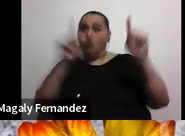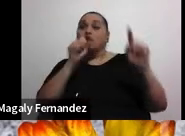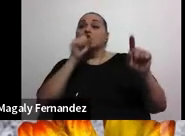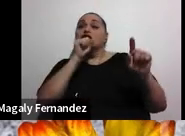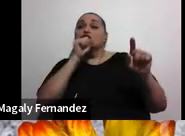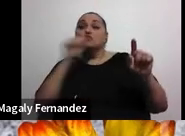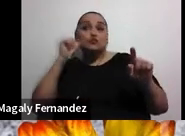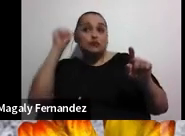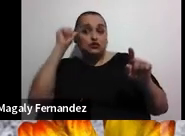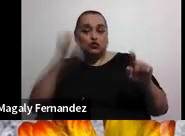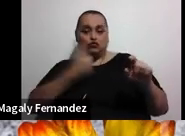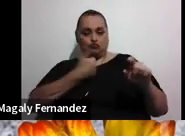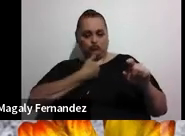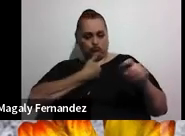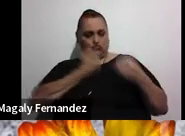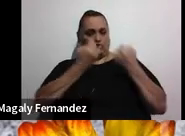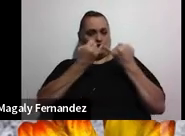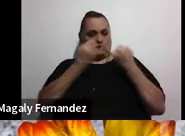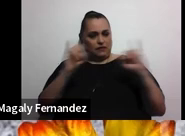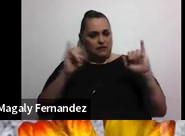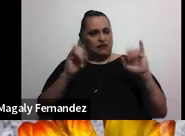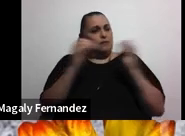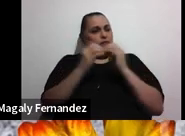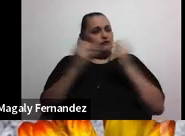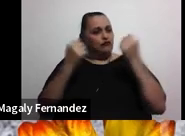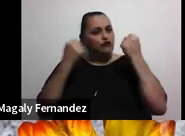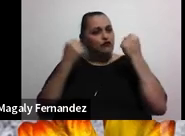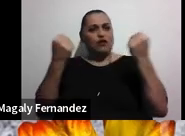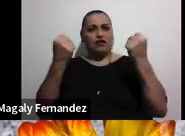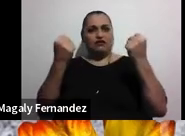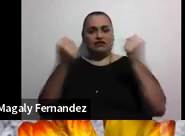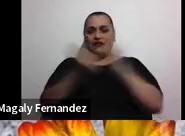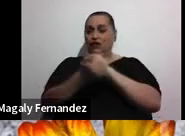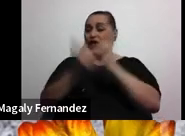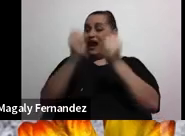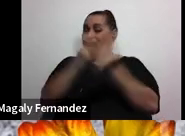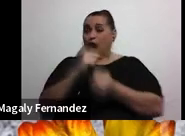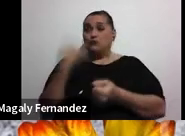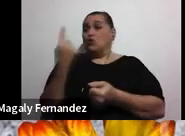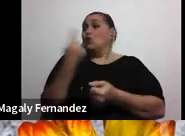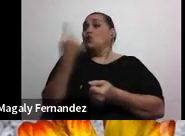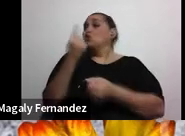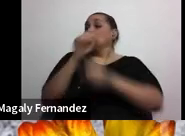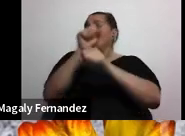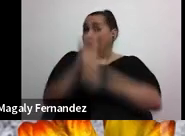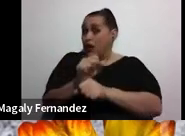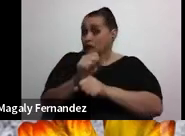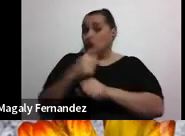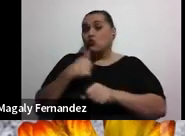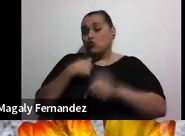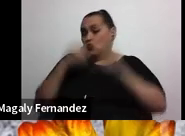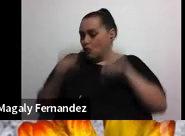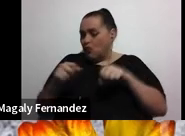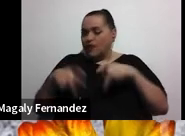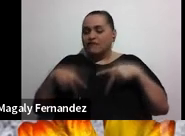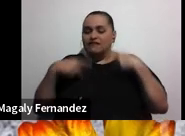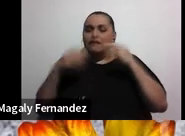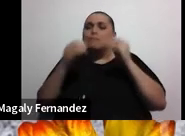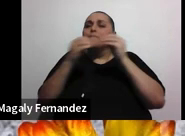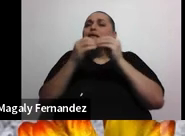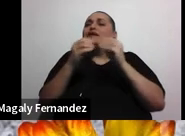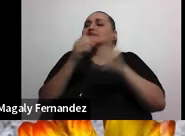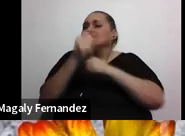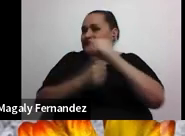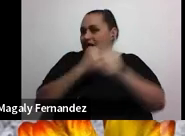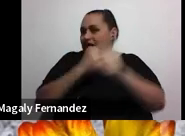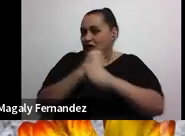más autónomos y autónomas con más fuerza un cambio en un único hábito puede hacer que ustedes puedan vivir más años un único